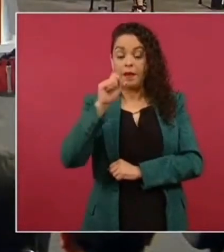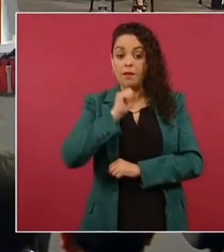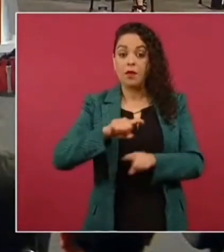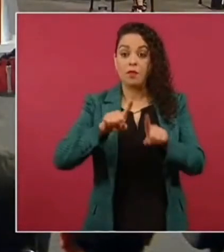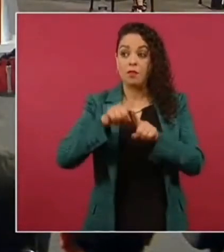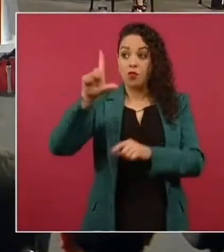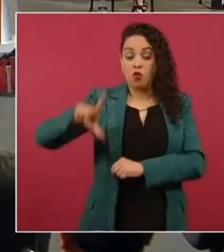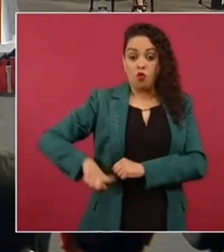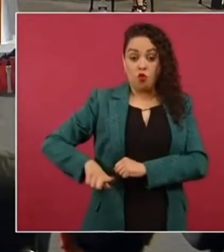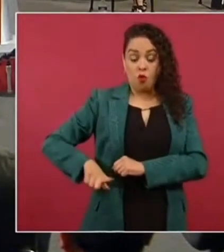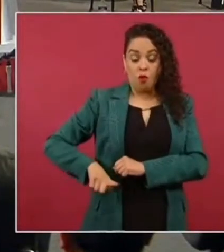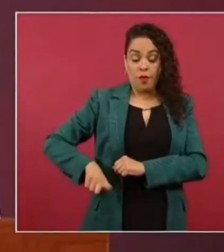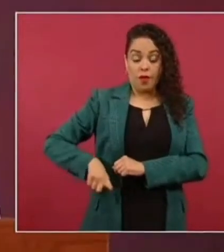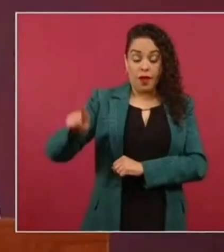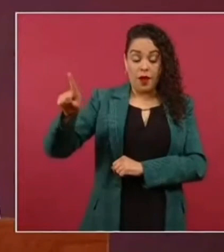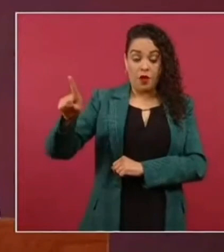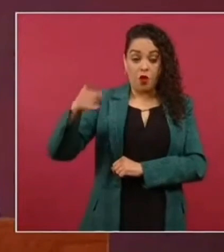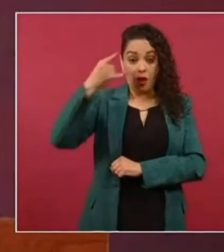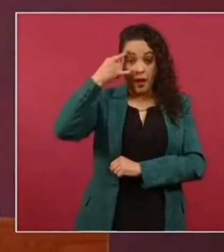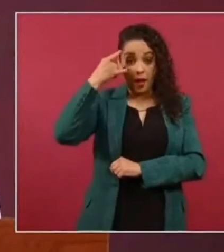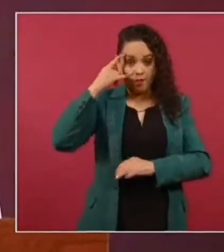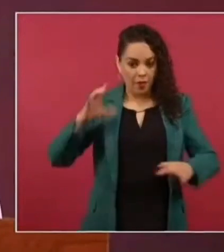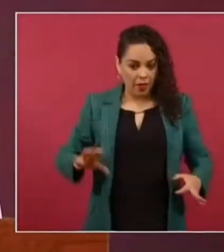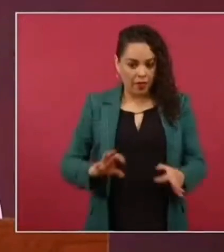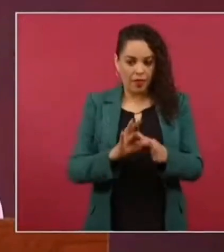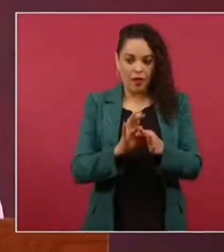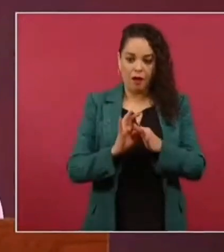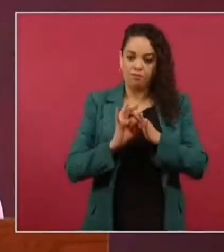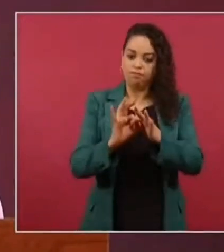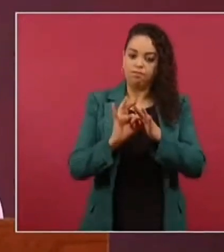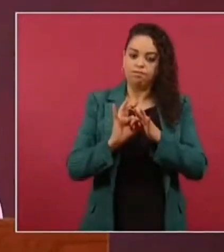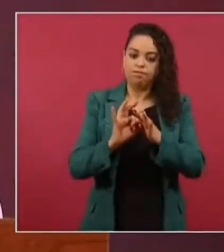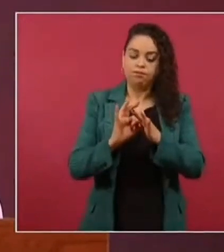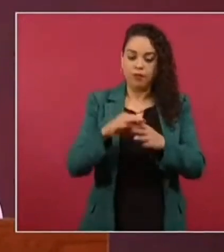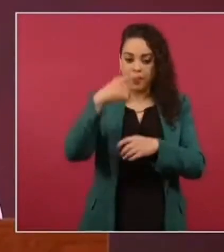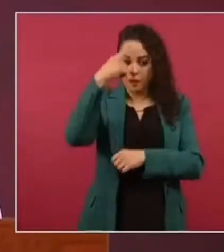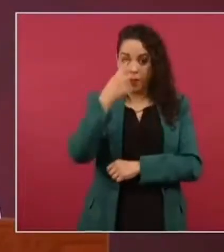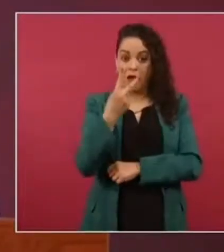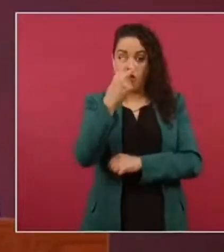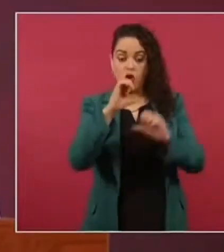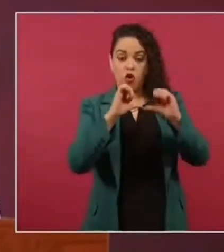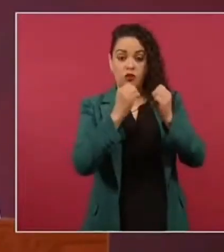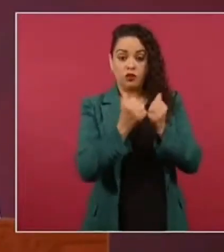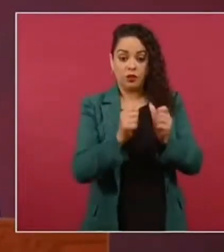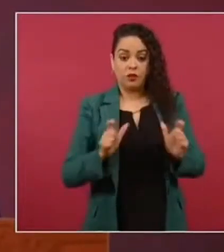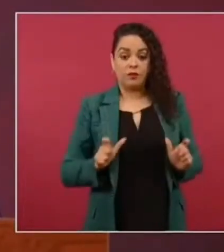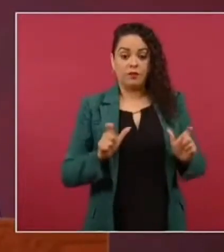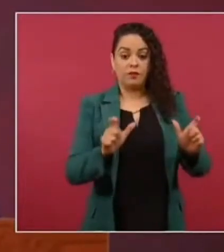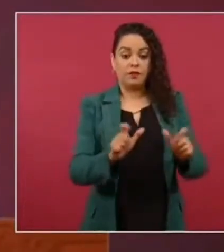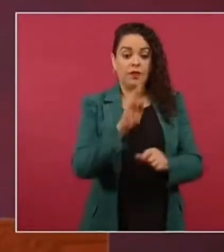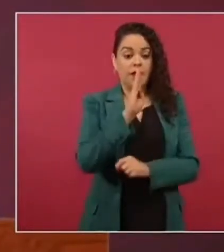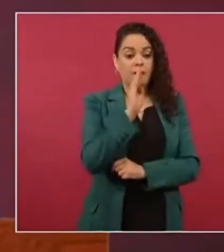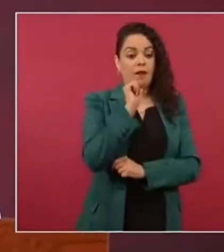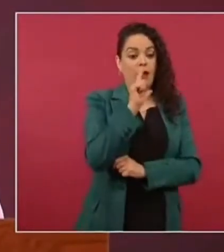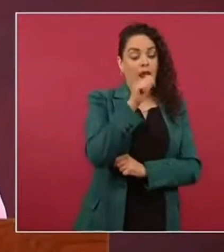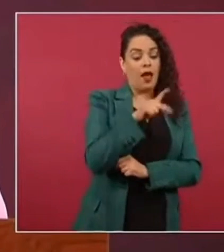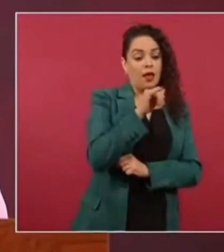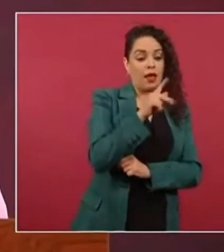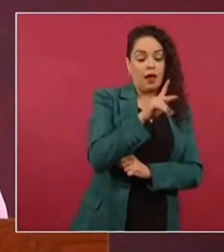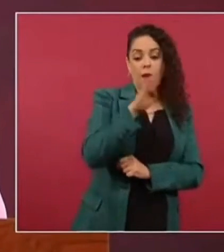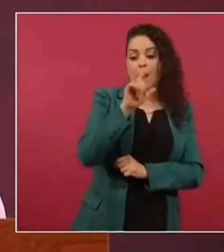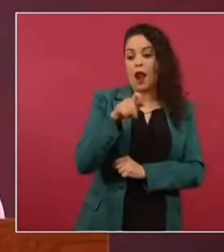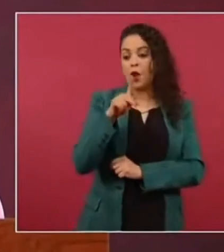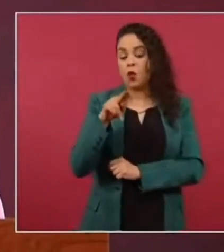gobierno de Campeche estamos trabajando en dos áreas naturales protegidas estatales Balanquic y Balancuc que las estamos